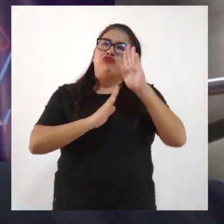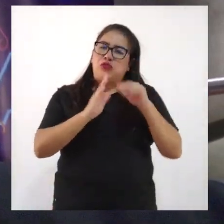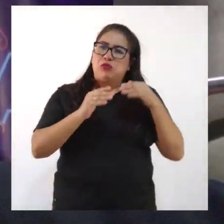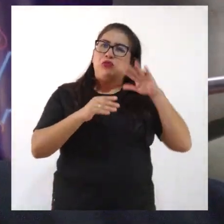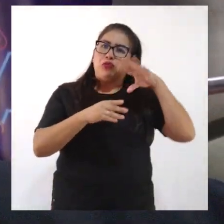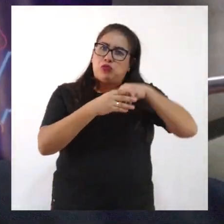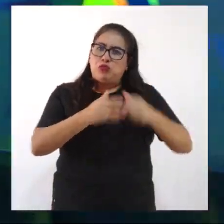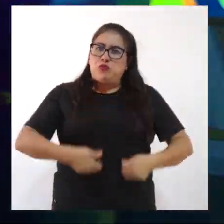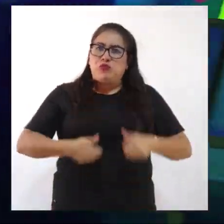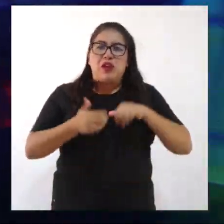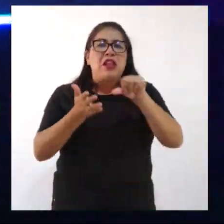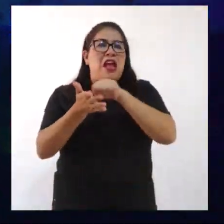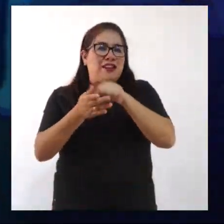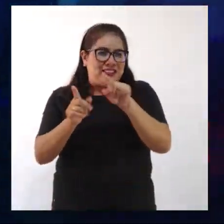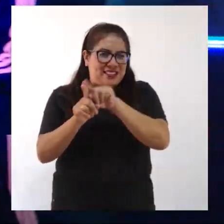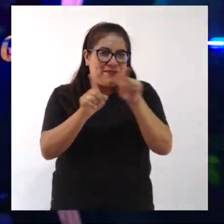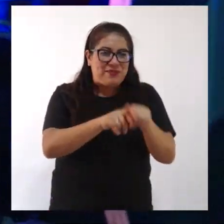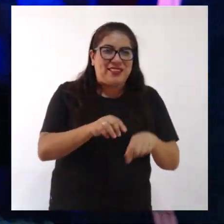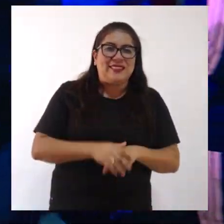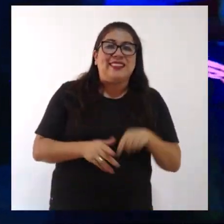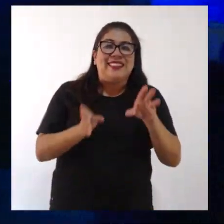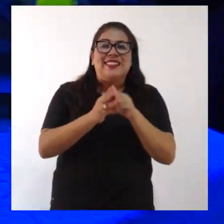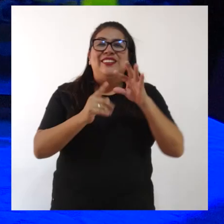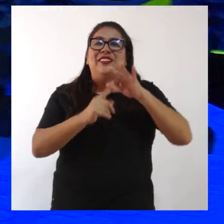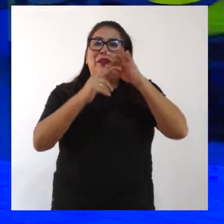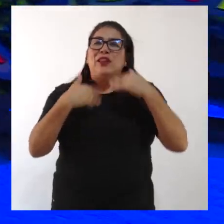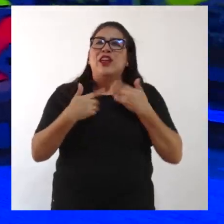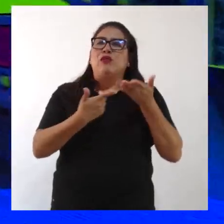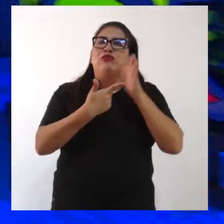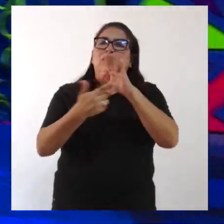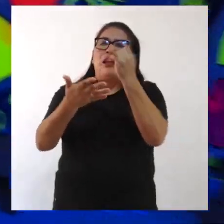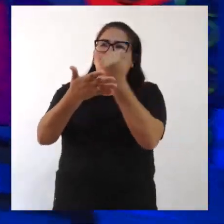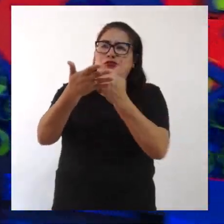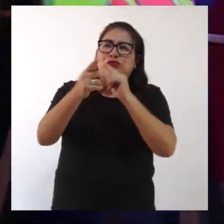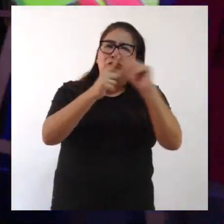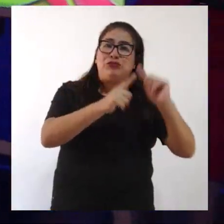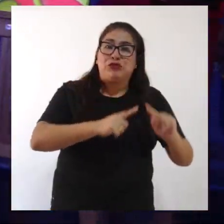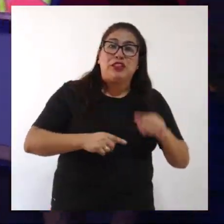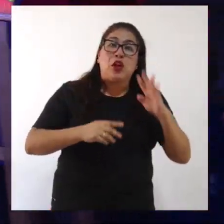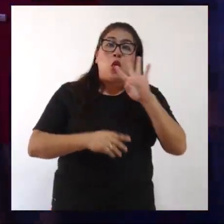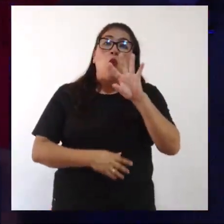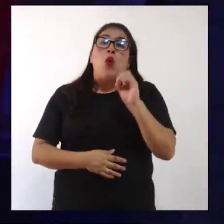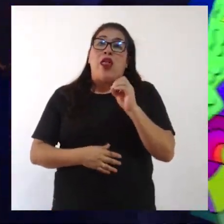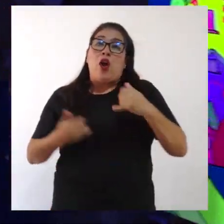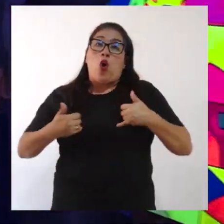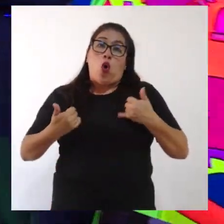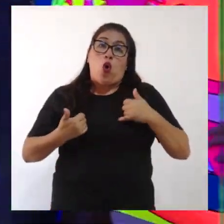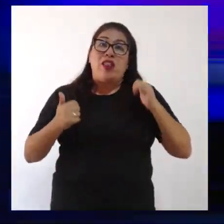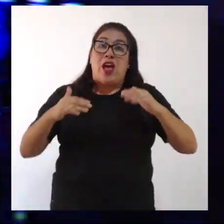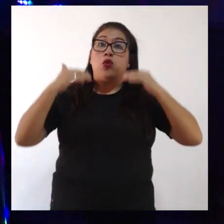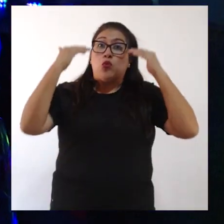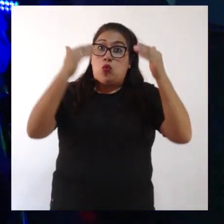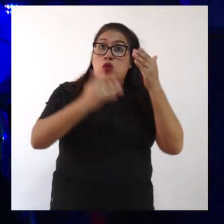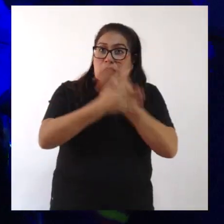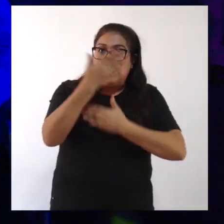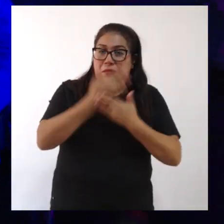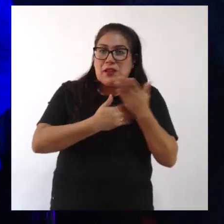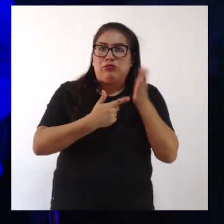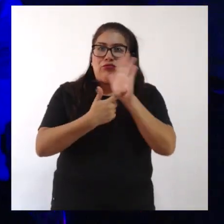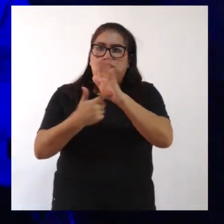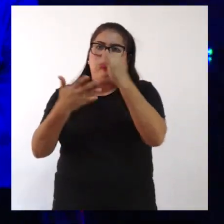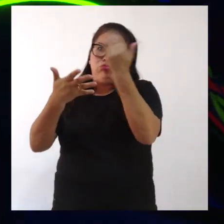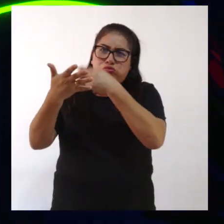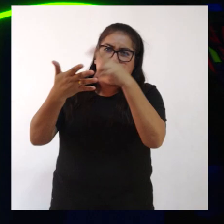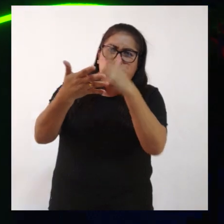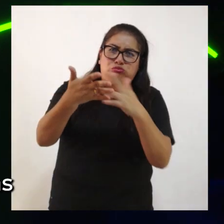aspectos de la vida, incluyendo el arte. El evento contó con una exposición de arte donde 40 jóvenes y adultos con discapacidad presentaron